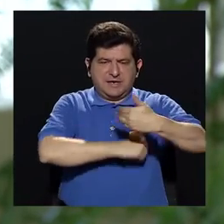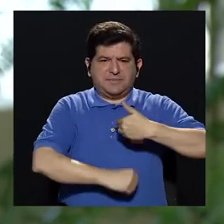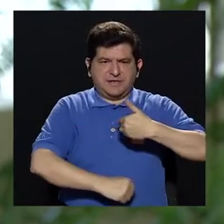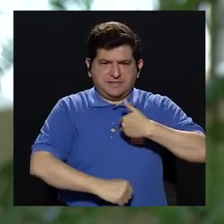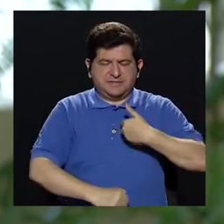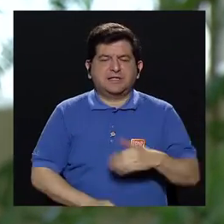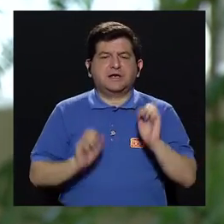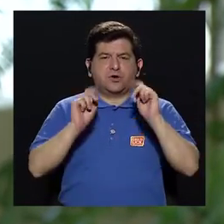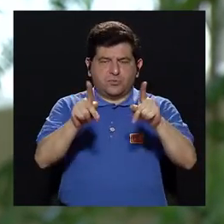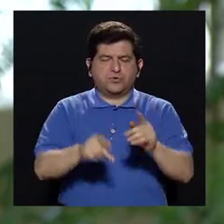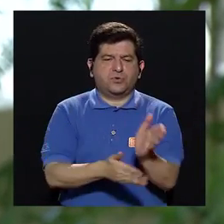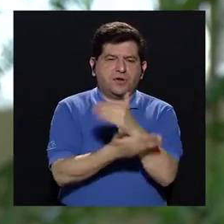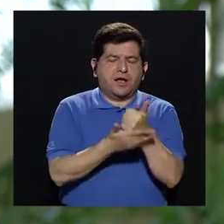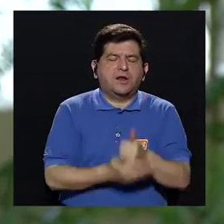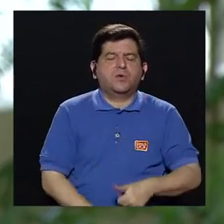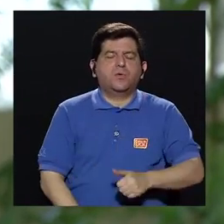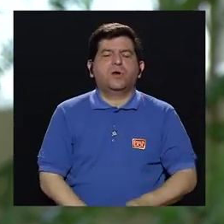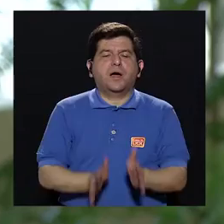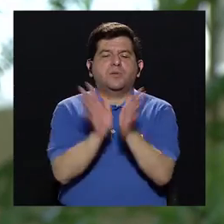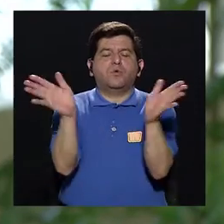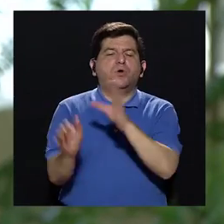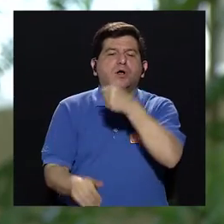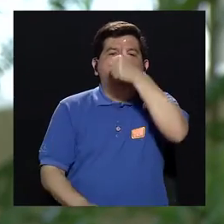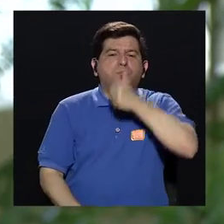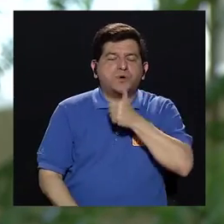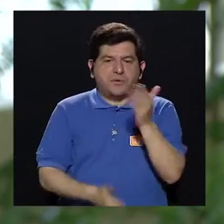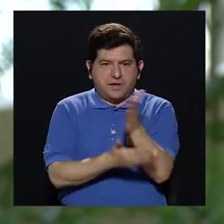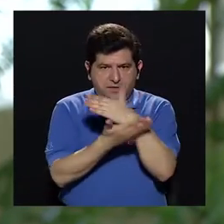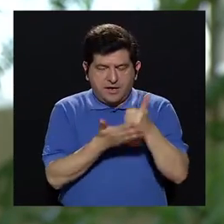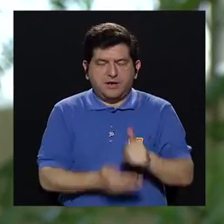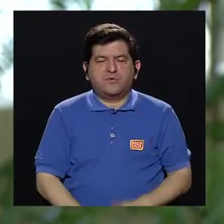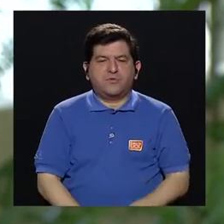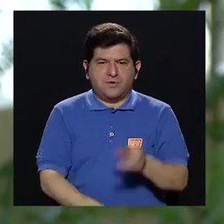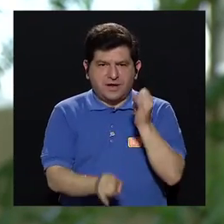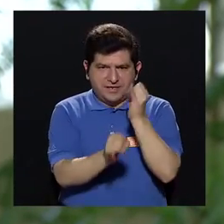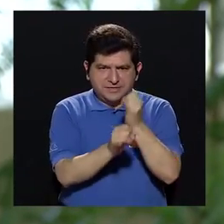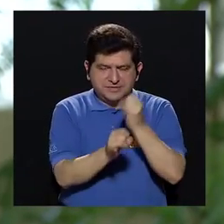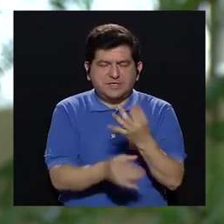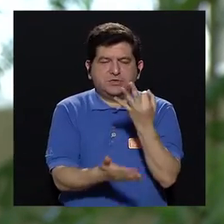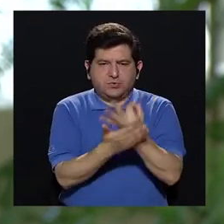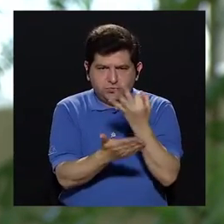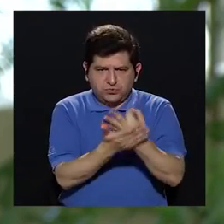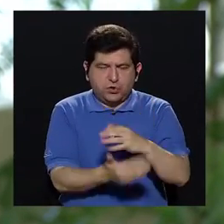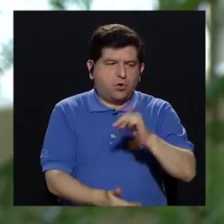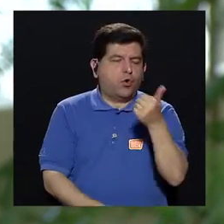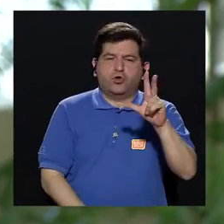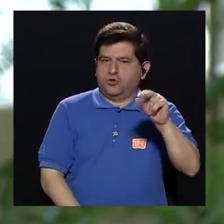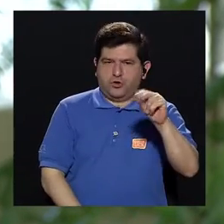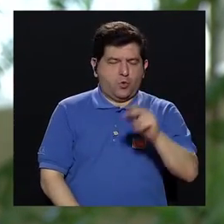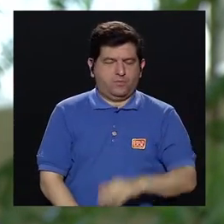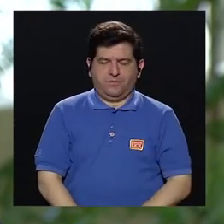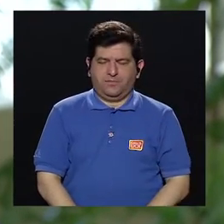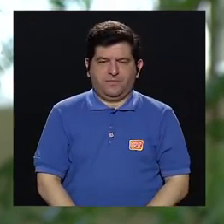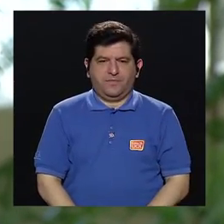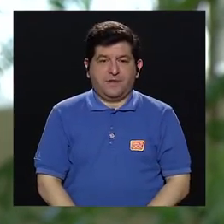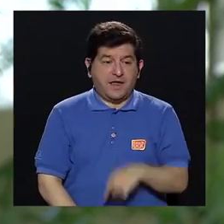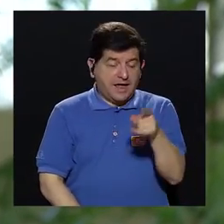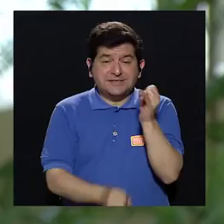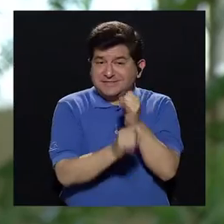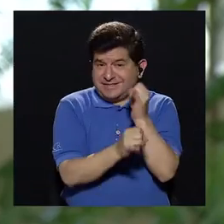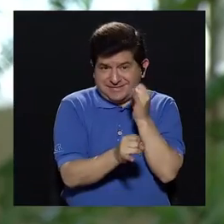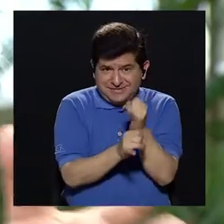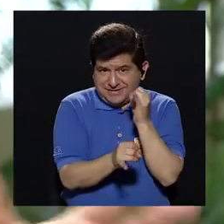país. Algunas públicas y algunas privadas. Algunas pertenecen a entidades financieras, otras no. Y entonces, estas